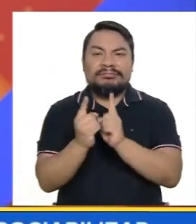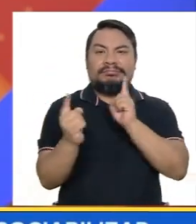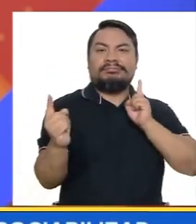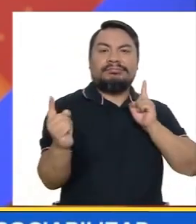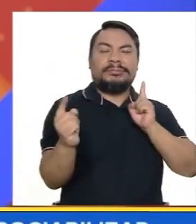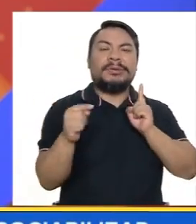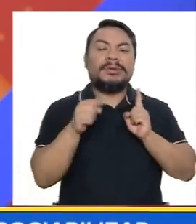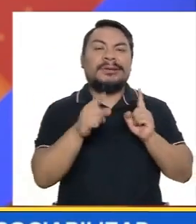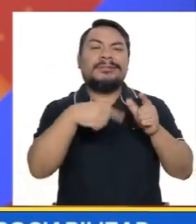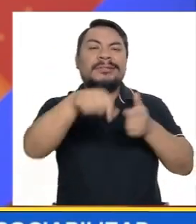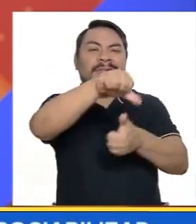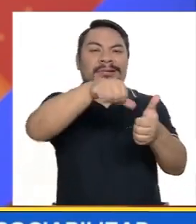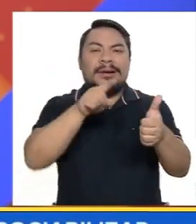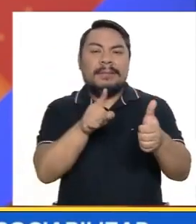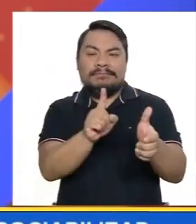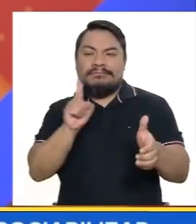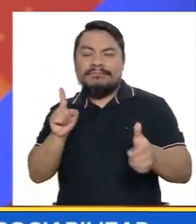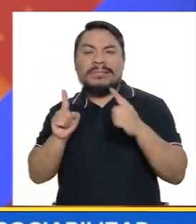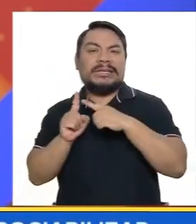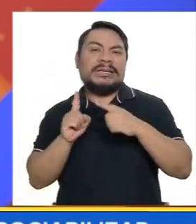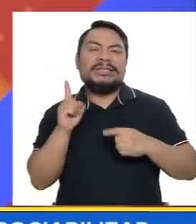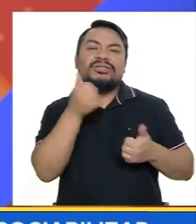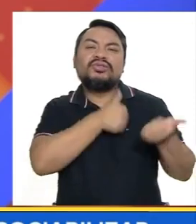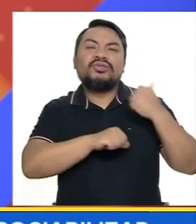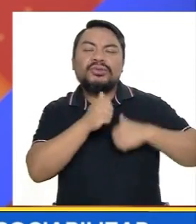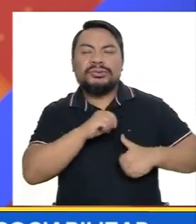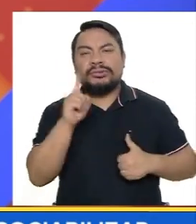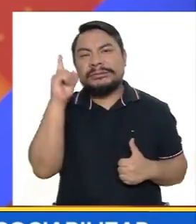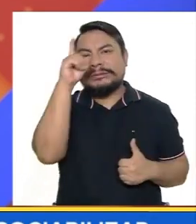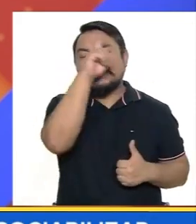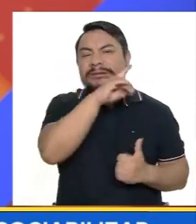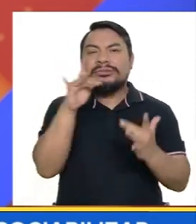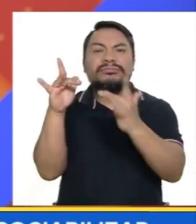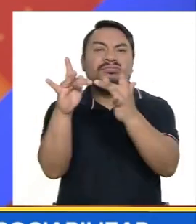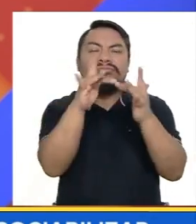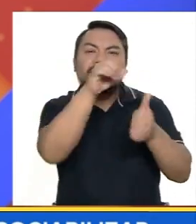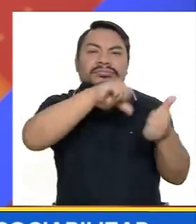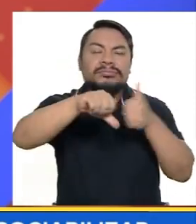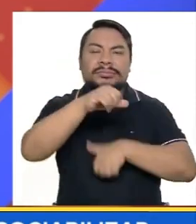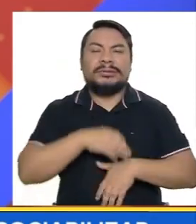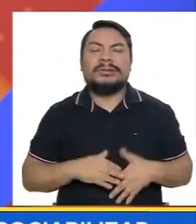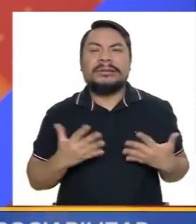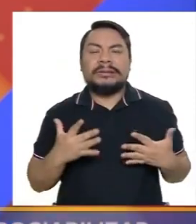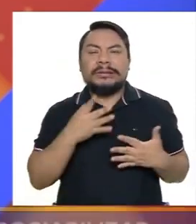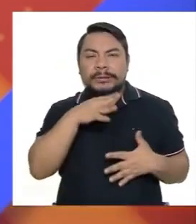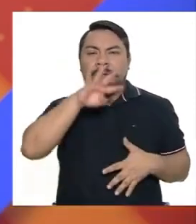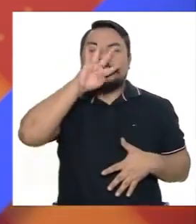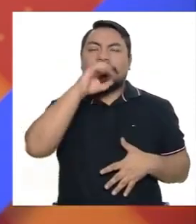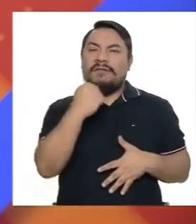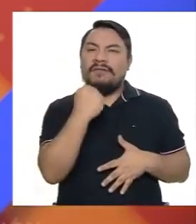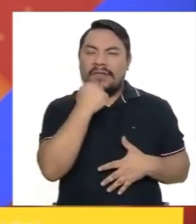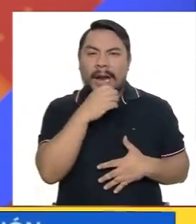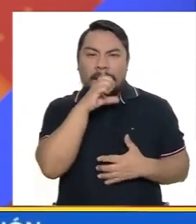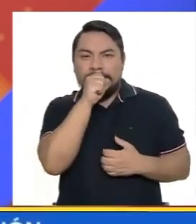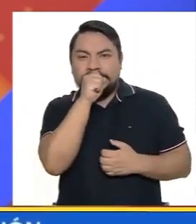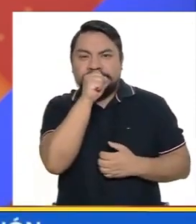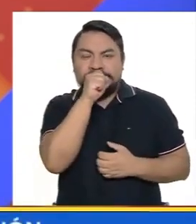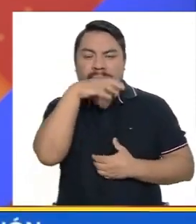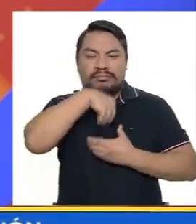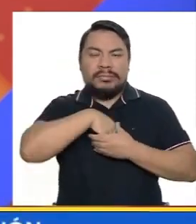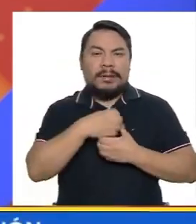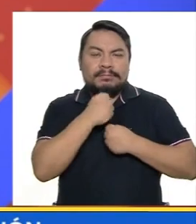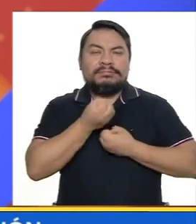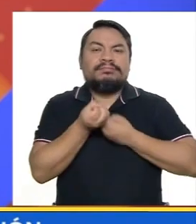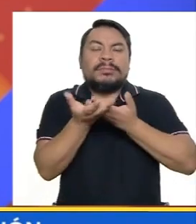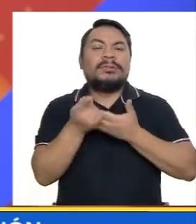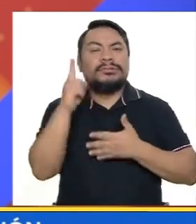joven sufre porque le cuesta socializar. Son jóvenes que de pronto entran en un grado de frustración muy fuerte. Y lo más curioso